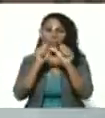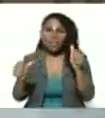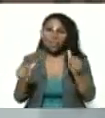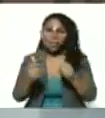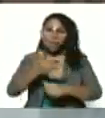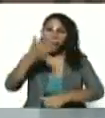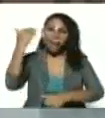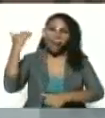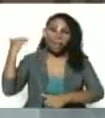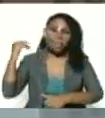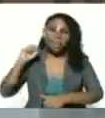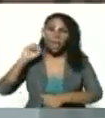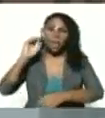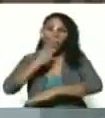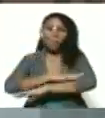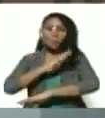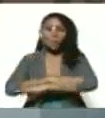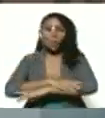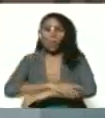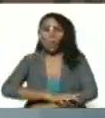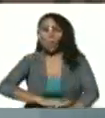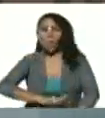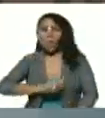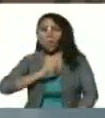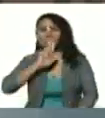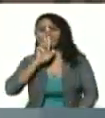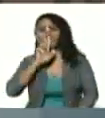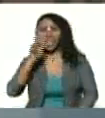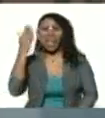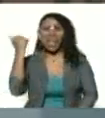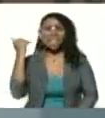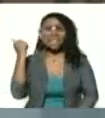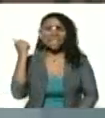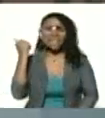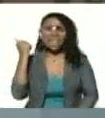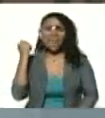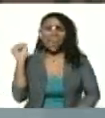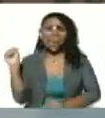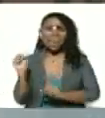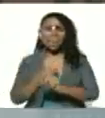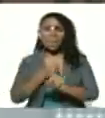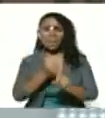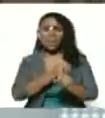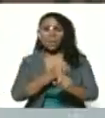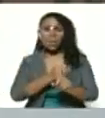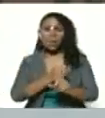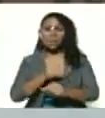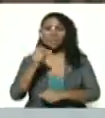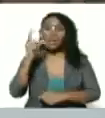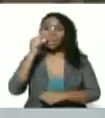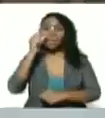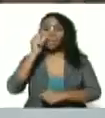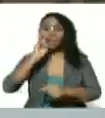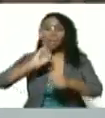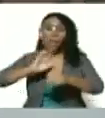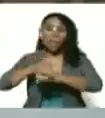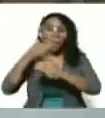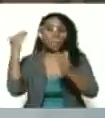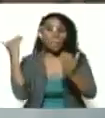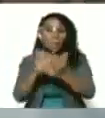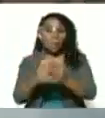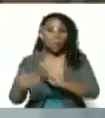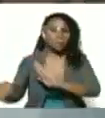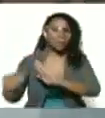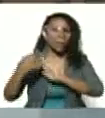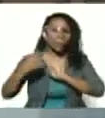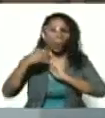Así actuaba de manera salvaje en la tortura de Jorge y de miles de